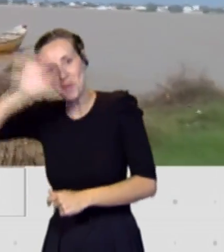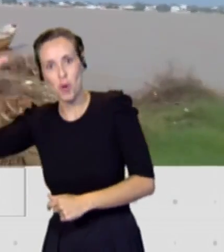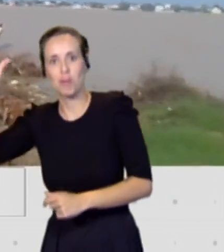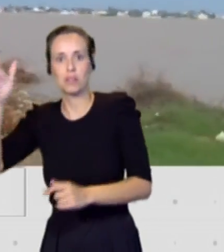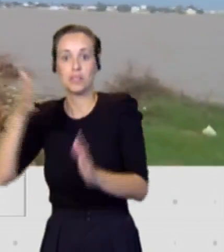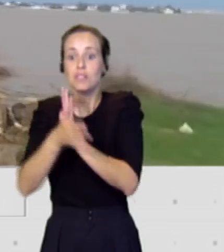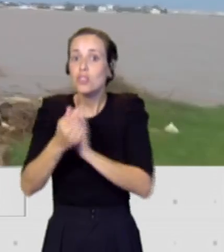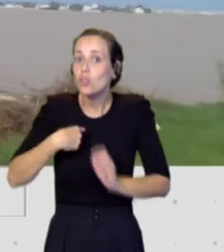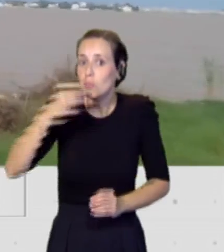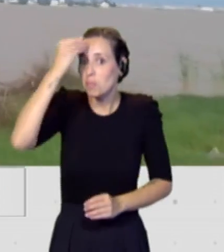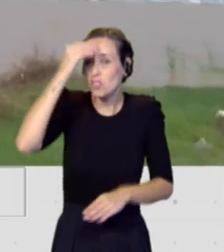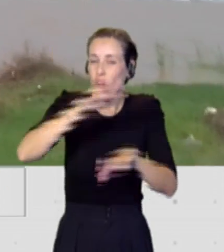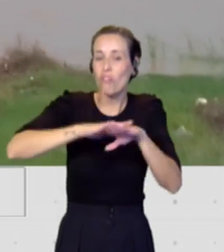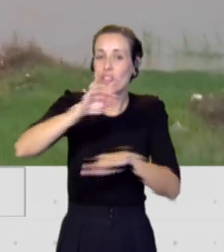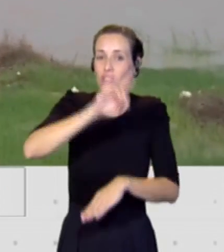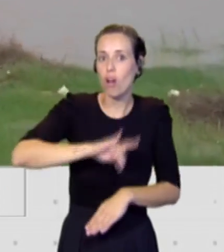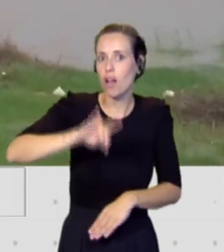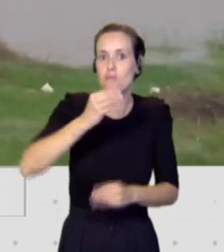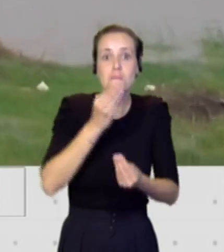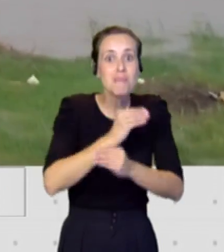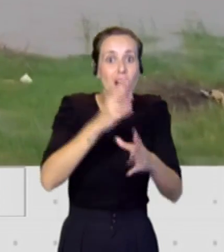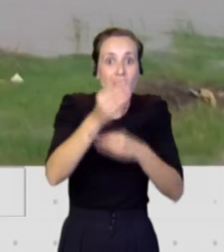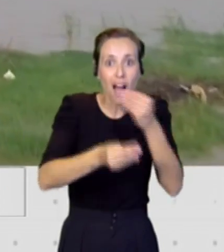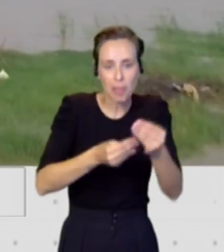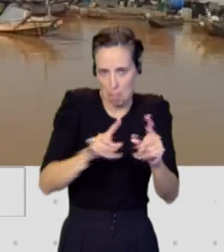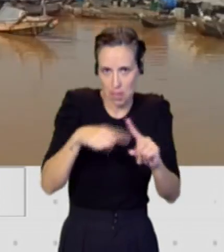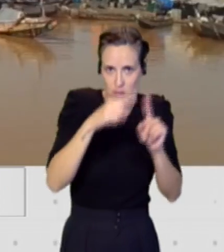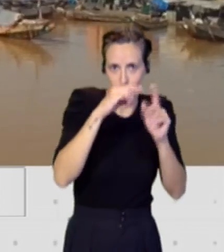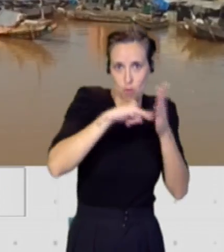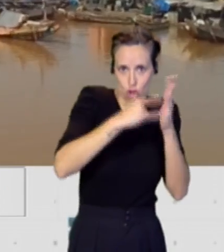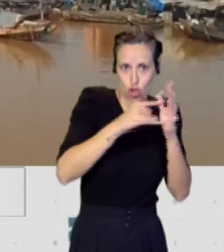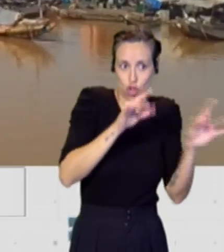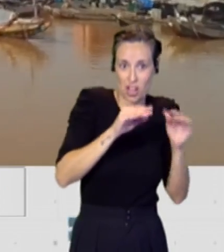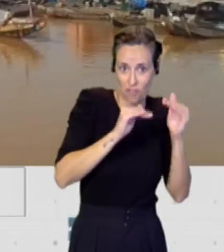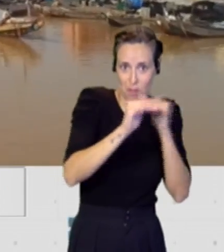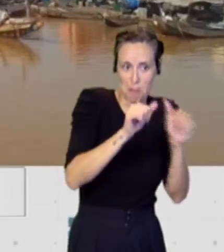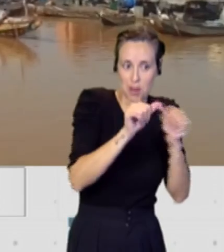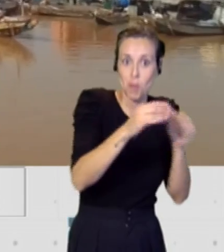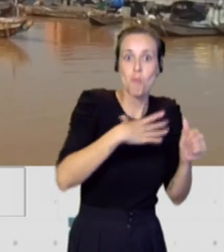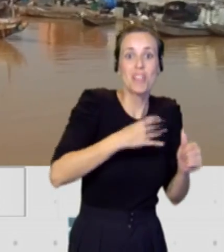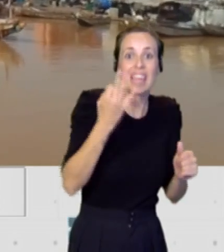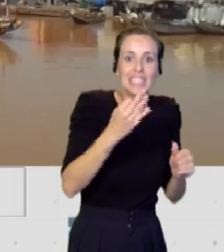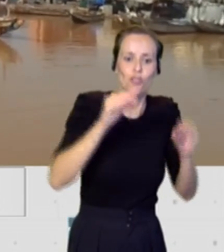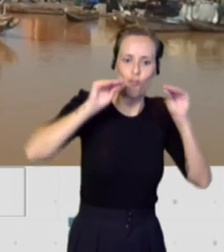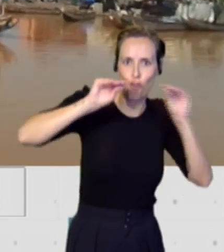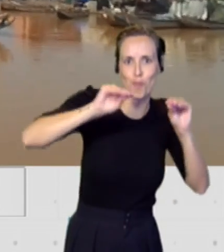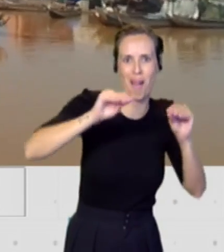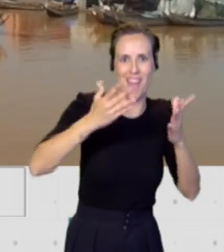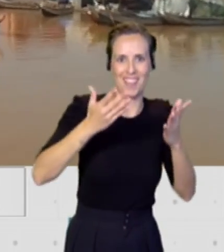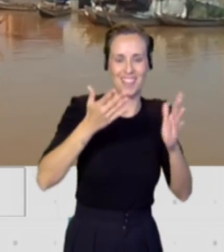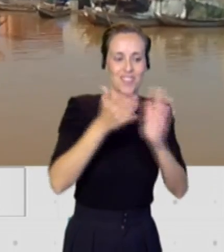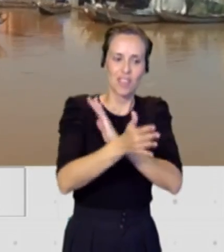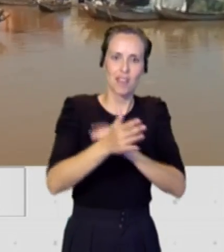por lo tanto, lo que ya está haciendo con este proyecto Tierra Firme, es poner la semilla del conocimiento. Eso es fundamental, el que